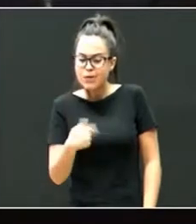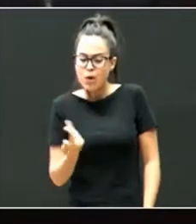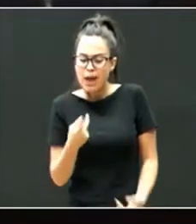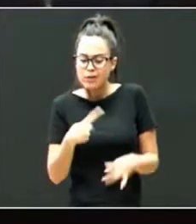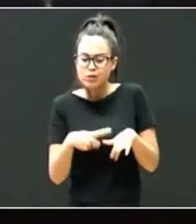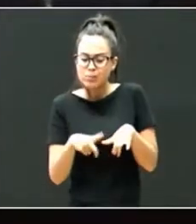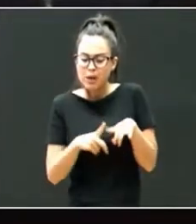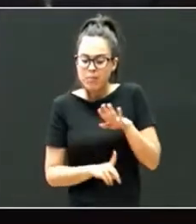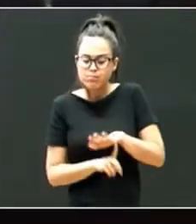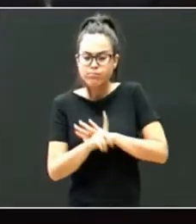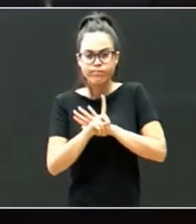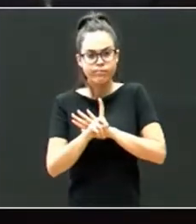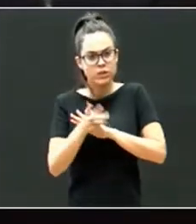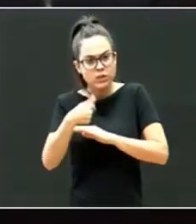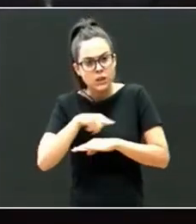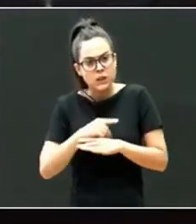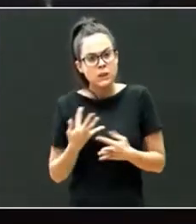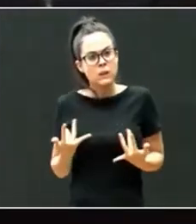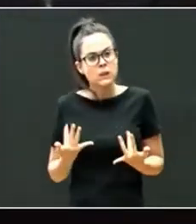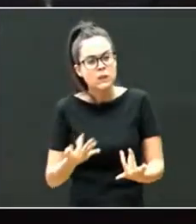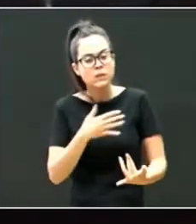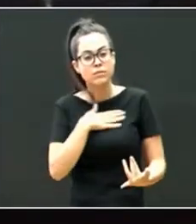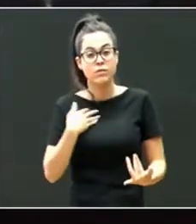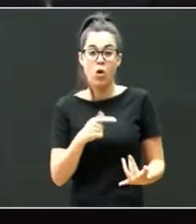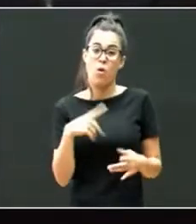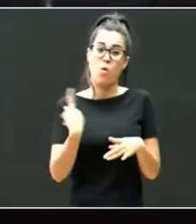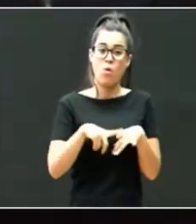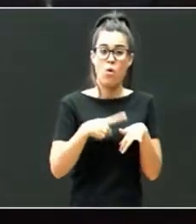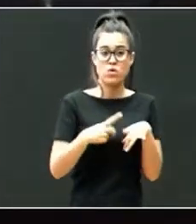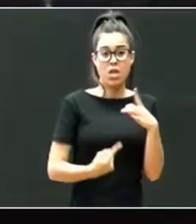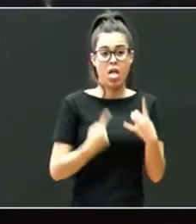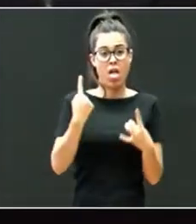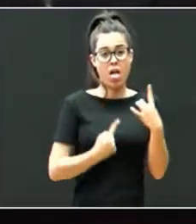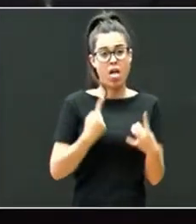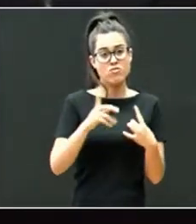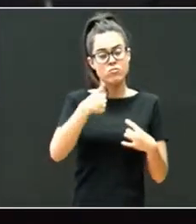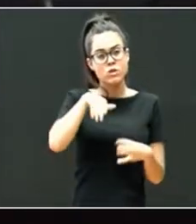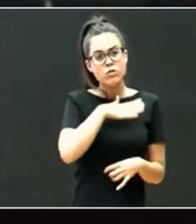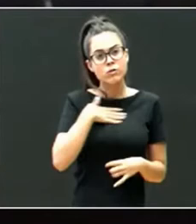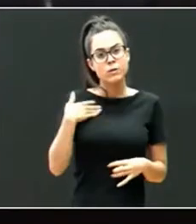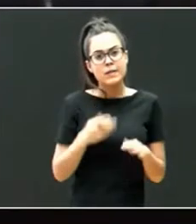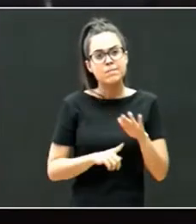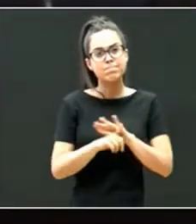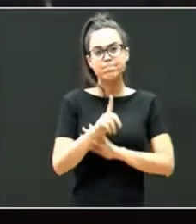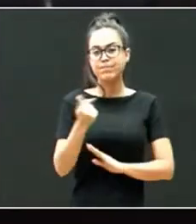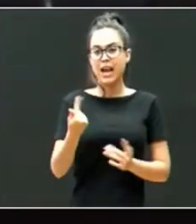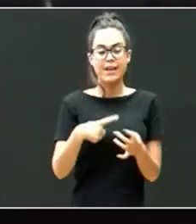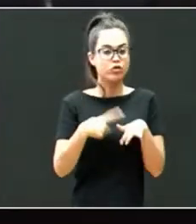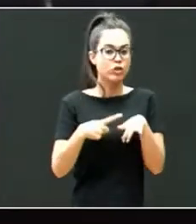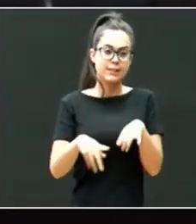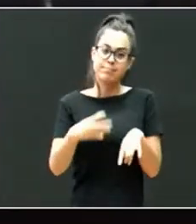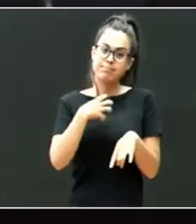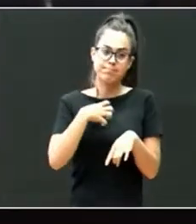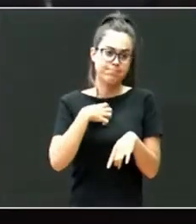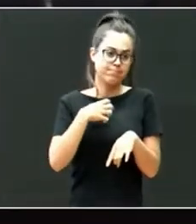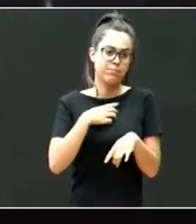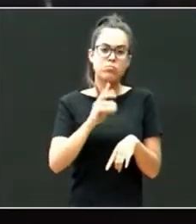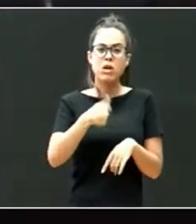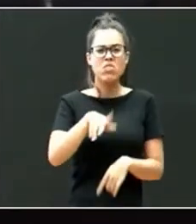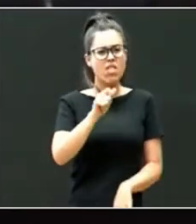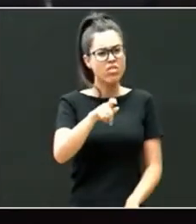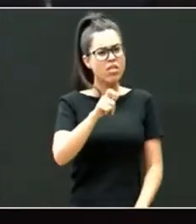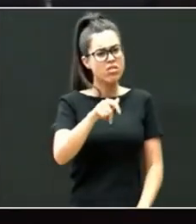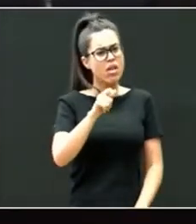recuperación. O otra cosa es que no haya cosas que puedan ser recuperables si queremos que sean recuperables. Pero en general los chicos experimentan cambios positivos.